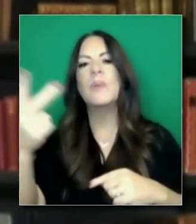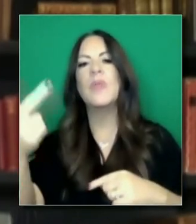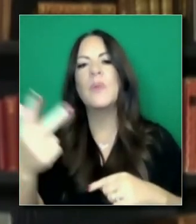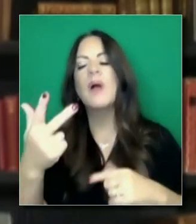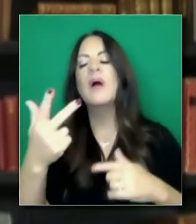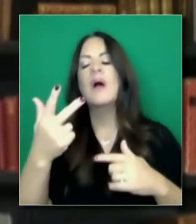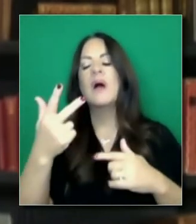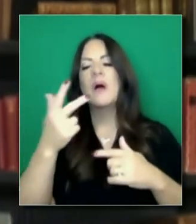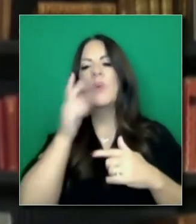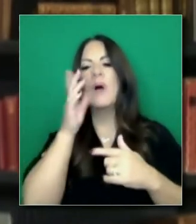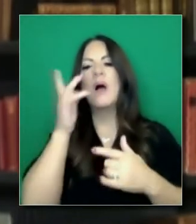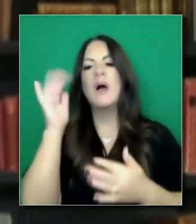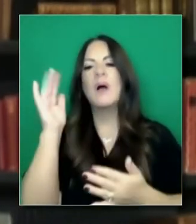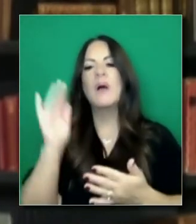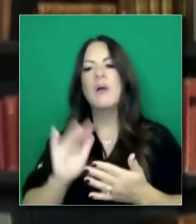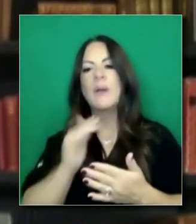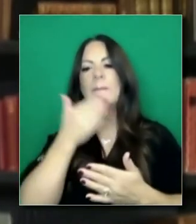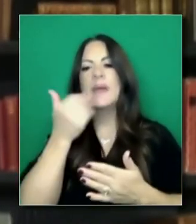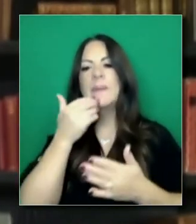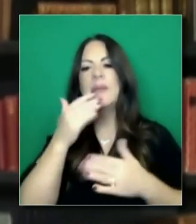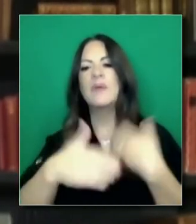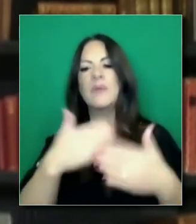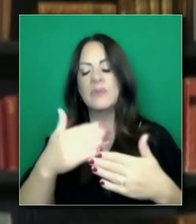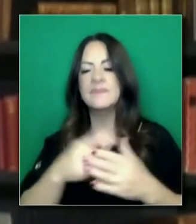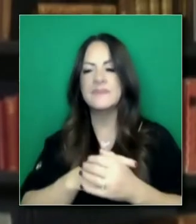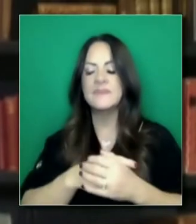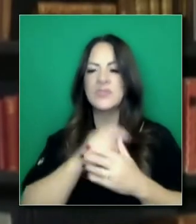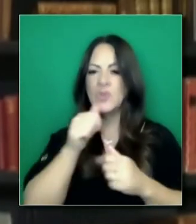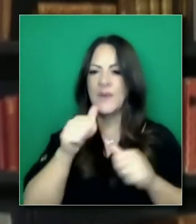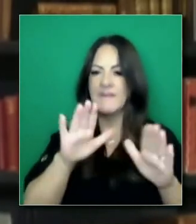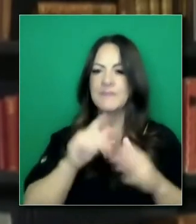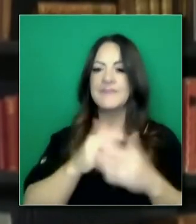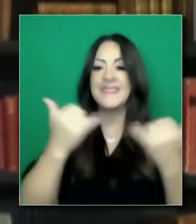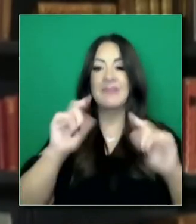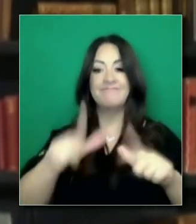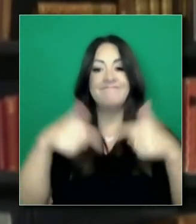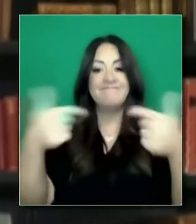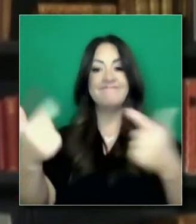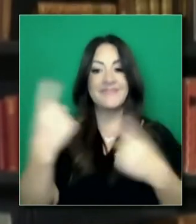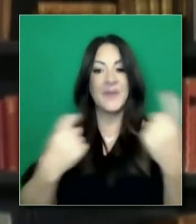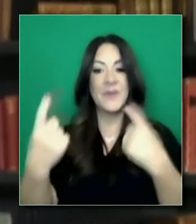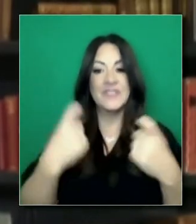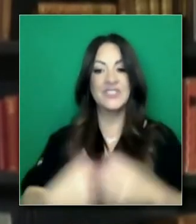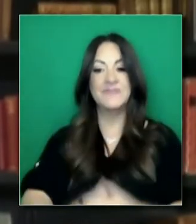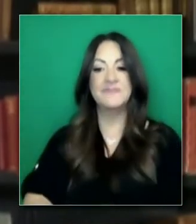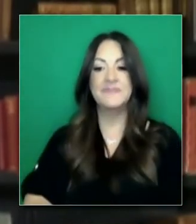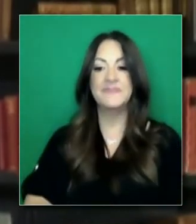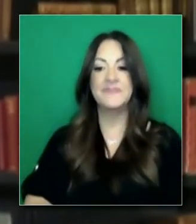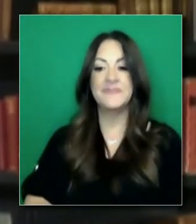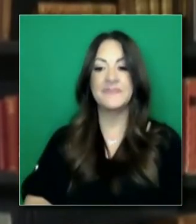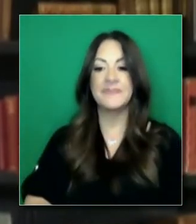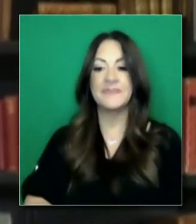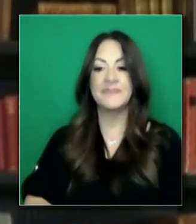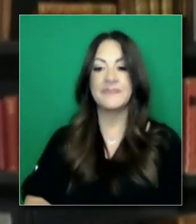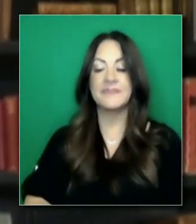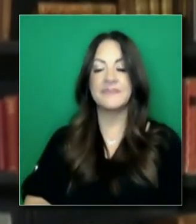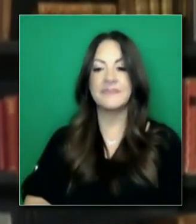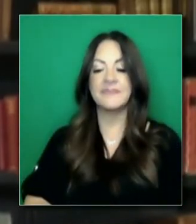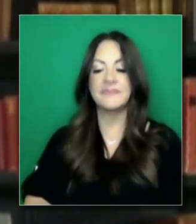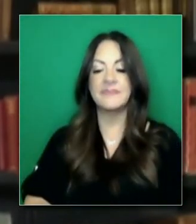pandemia, al final de la pandemia. Esperamos ver el final y ahora con el final de la presentación quiero, estoy dispuesto pues a tomar cualquier pregunta que tengan.